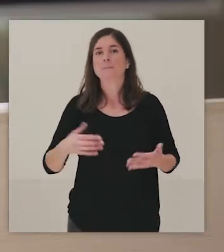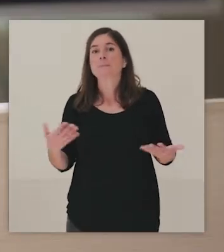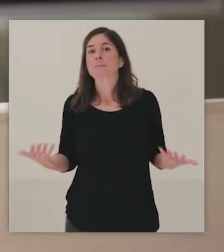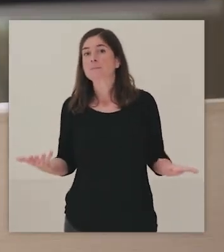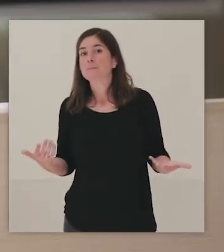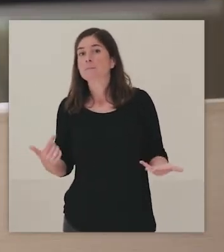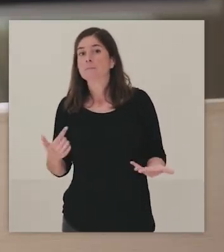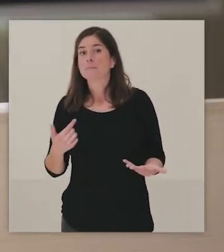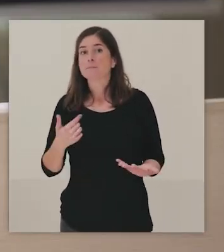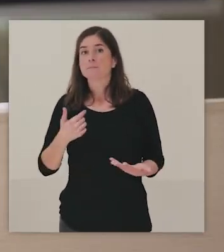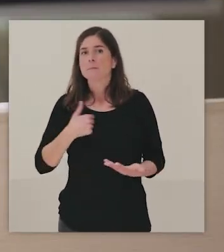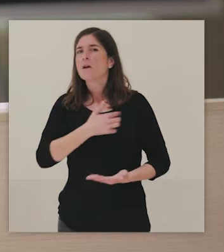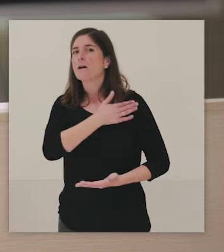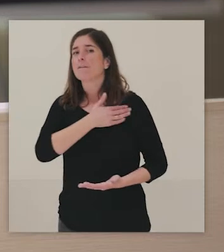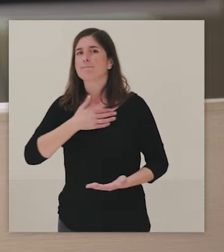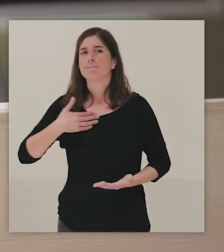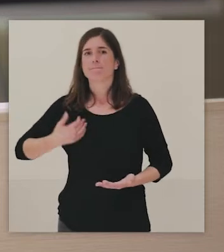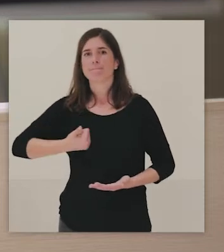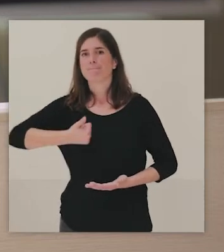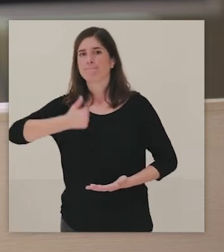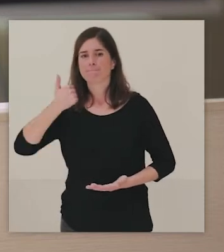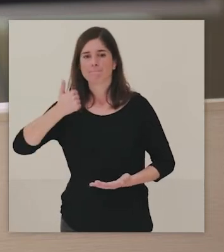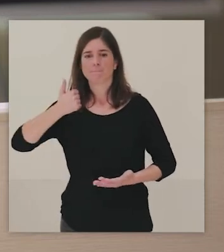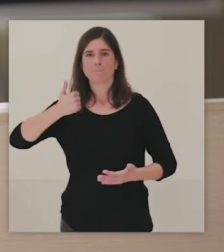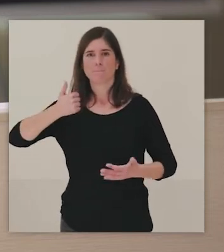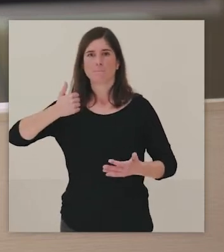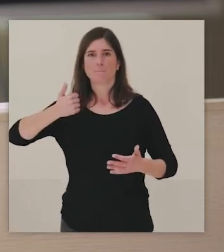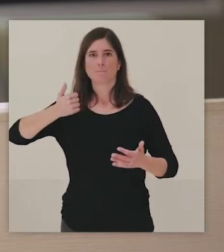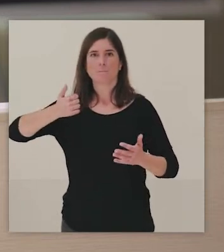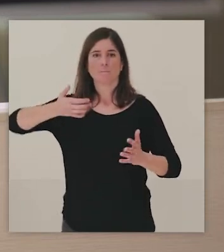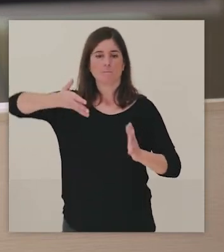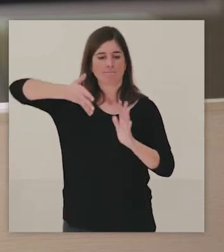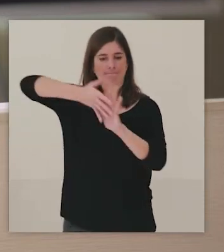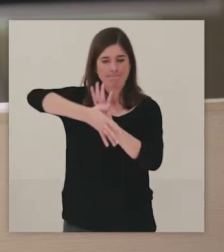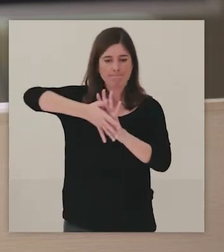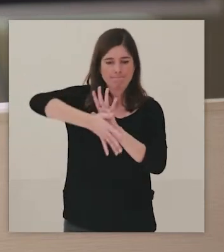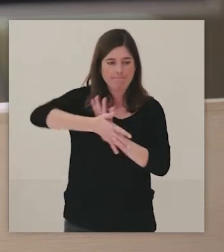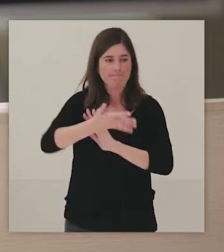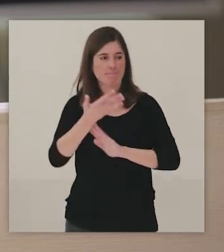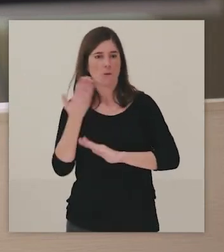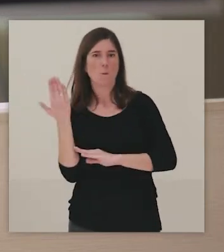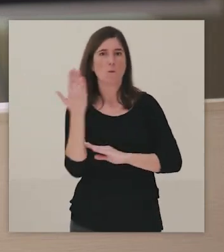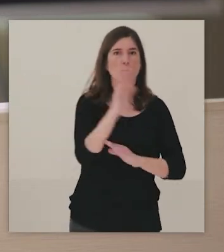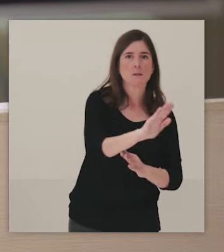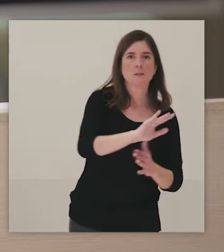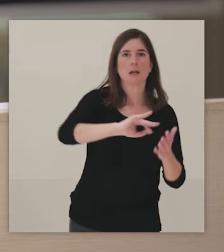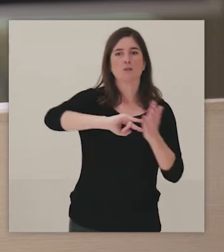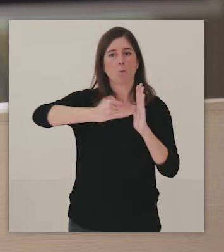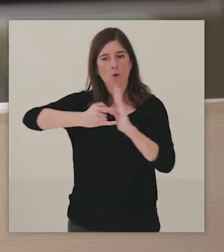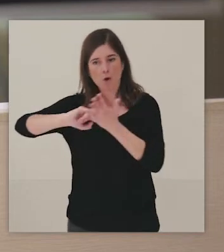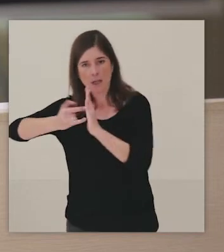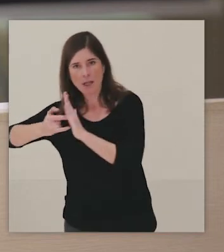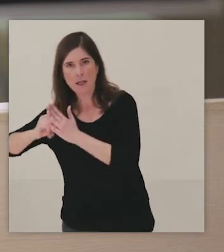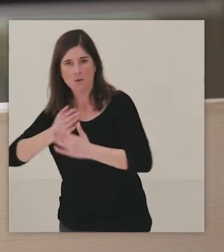hacer es explicarlo mediante las propuestas y los